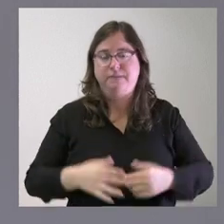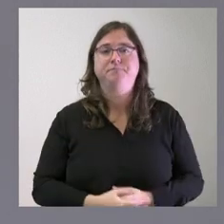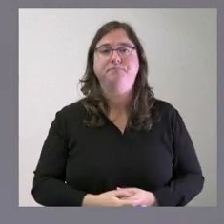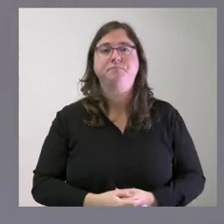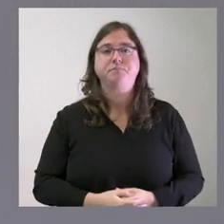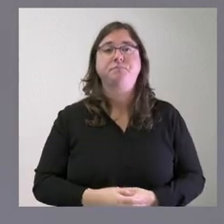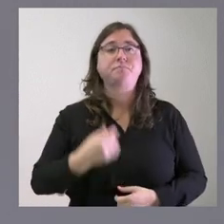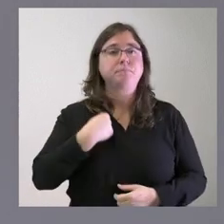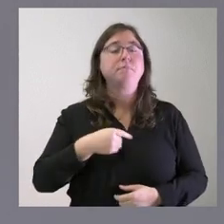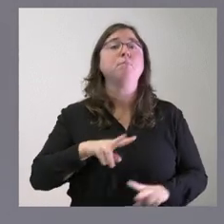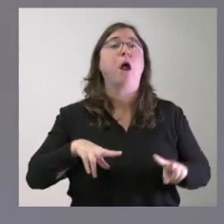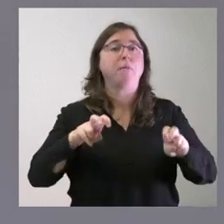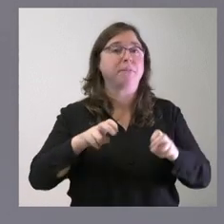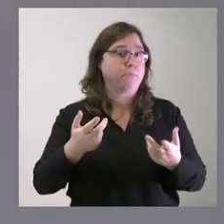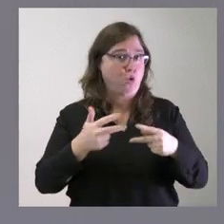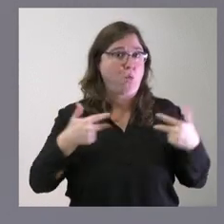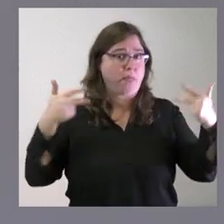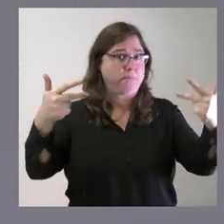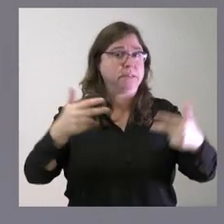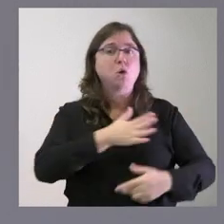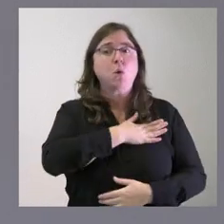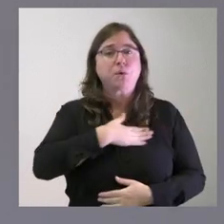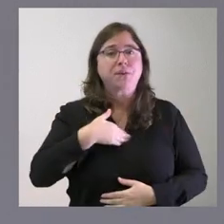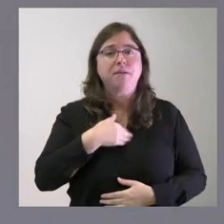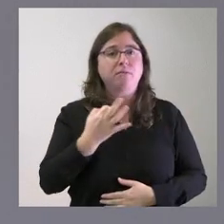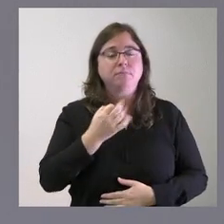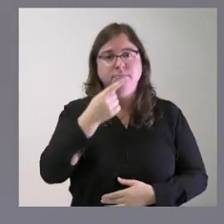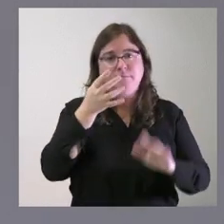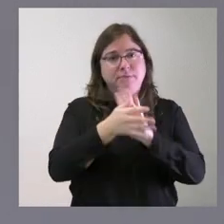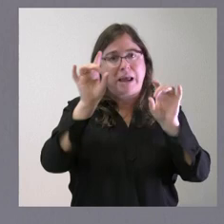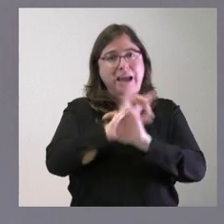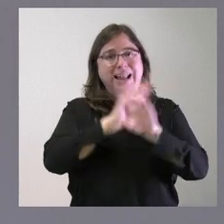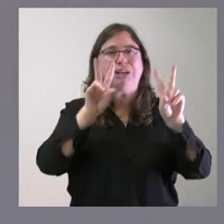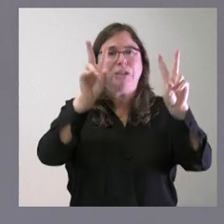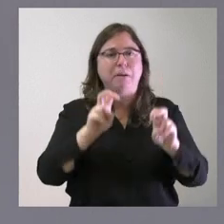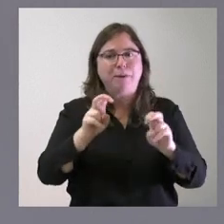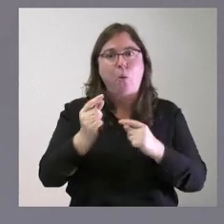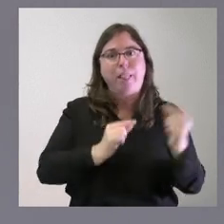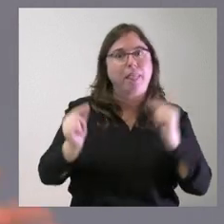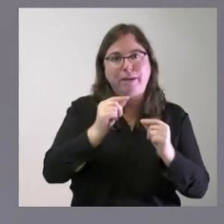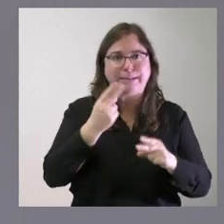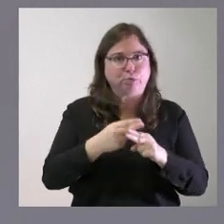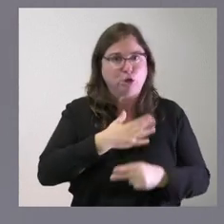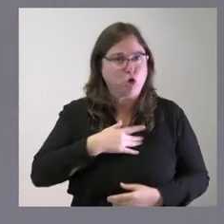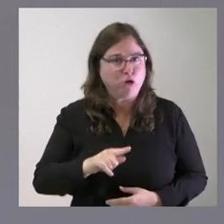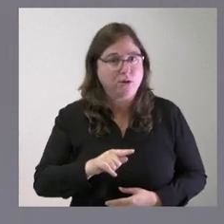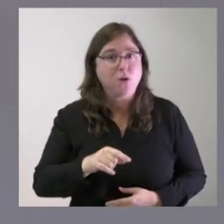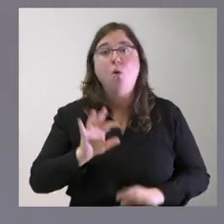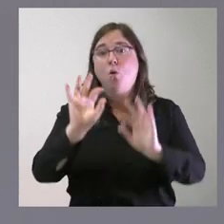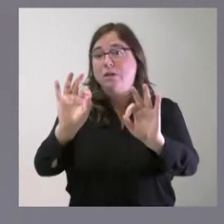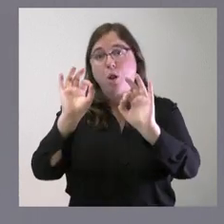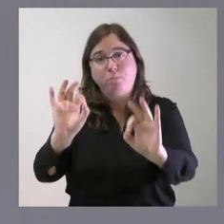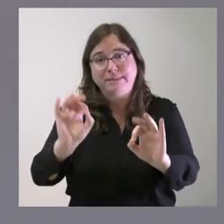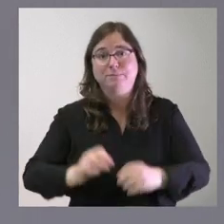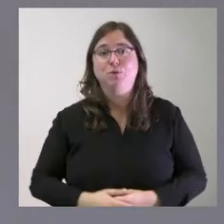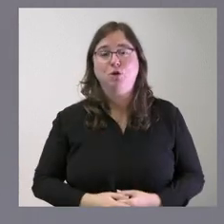planteaban también al principio de esta rueda de prensa yo quería en ese caso pues aclarar algunas cuestiones pero tampoco entrar en el debate político y lo mismo hago con usted es decir que